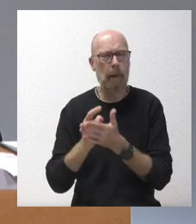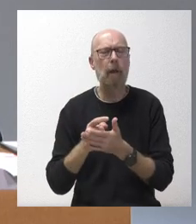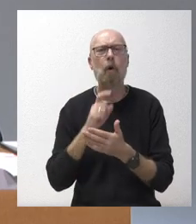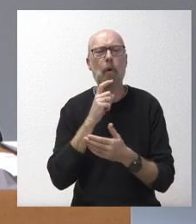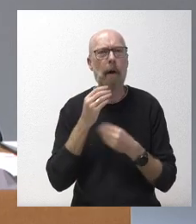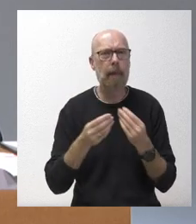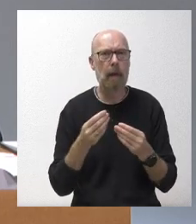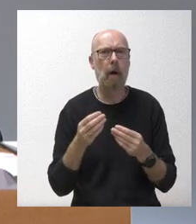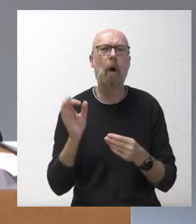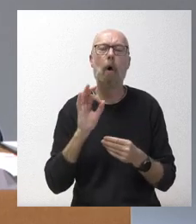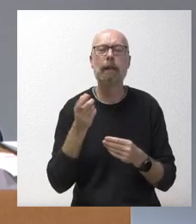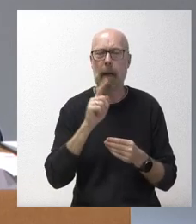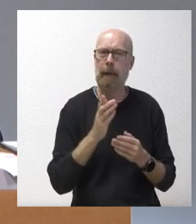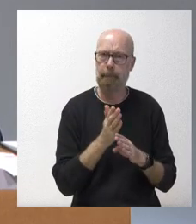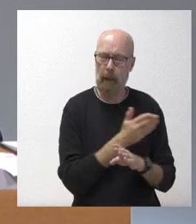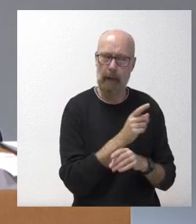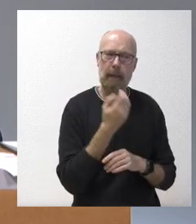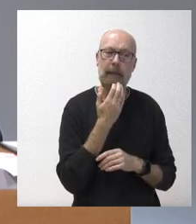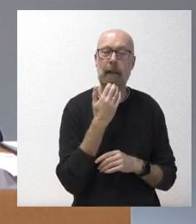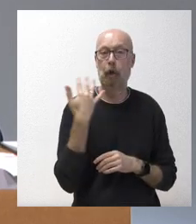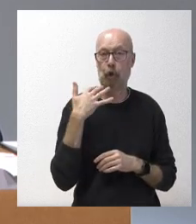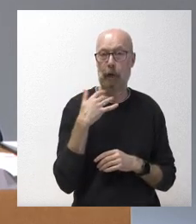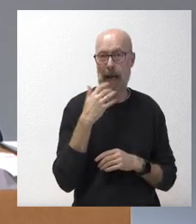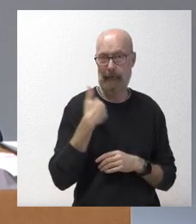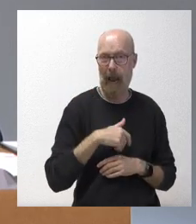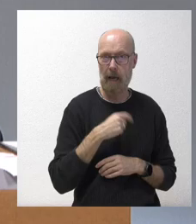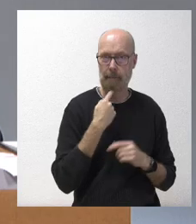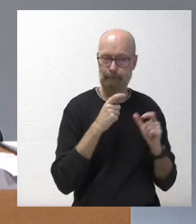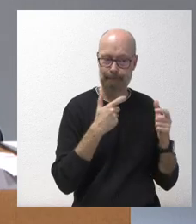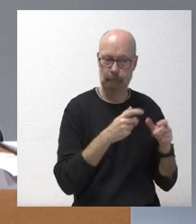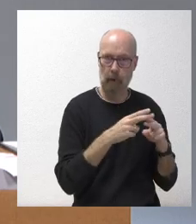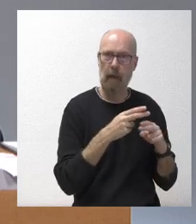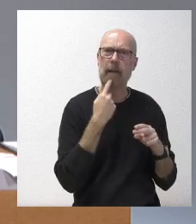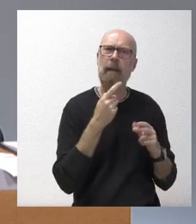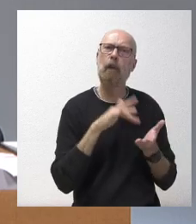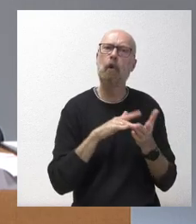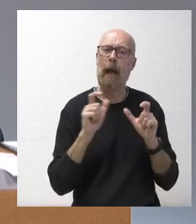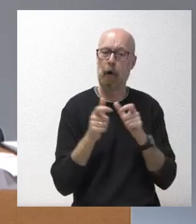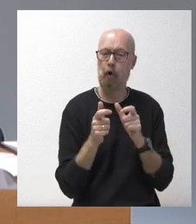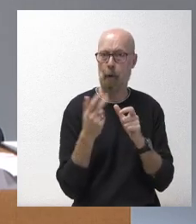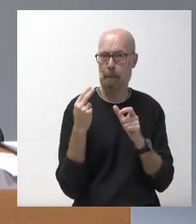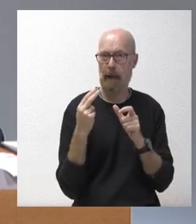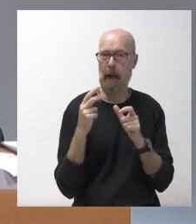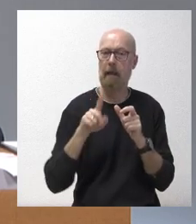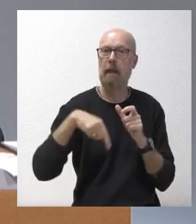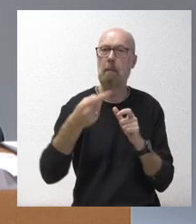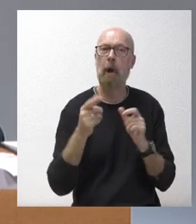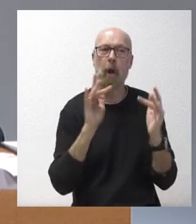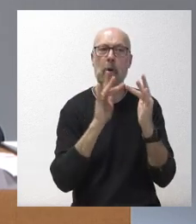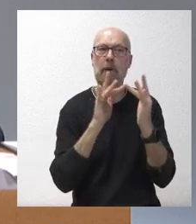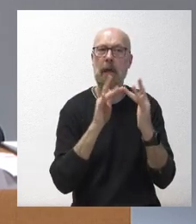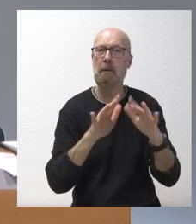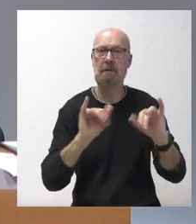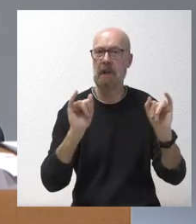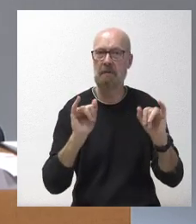por otra parte, Soria ya sí ha denunciado que después de la reunión que mantuvo con usted el viernes no volvió a tener contacto en